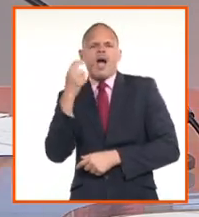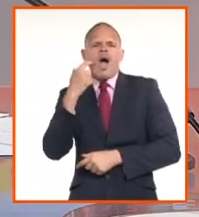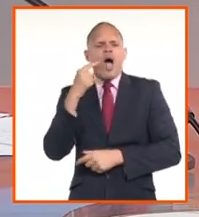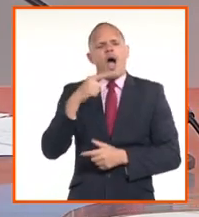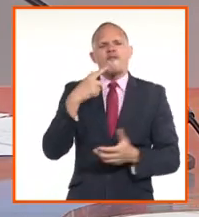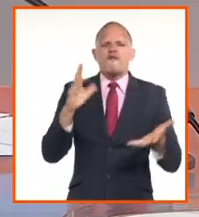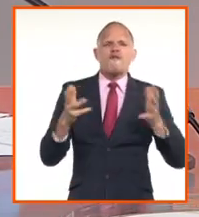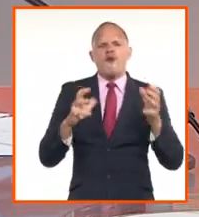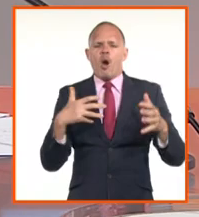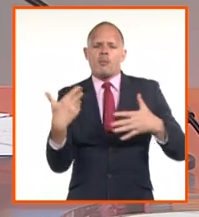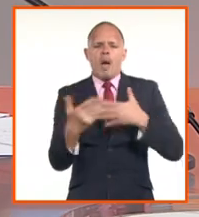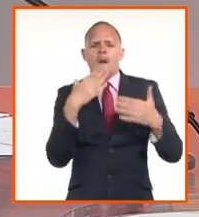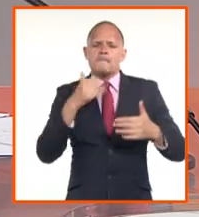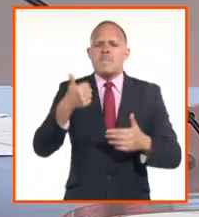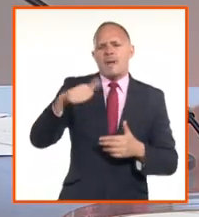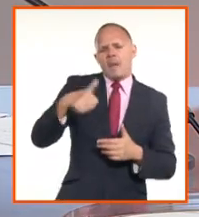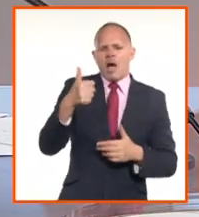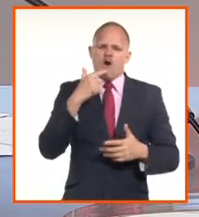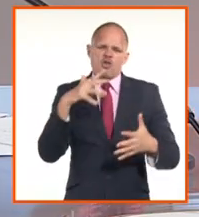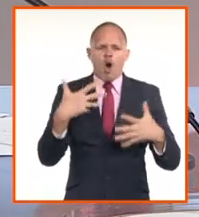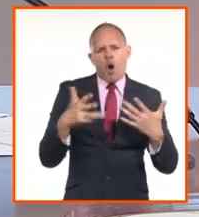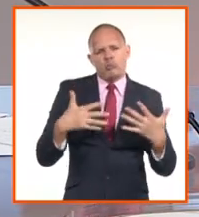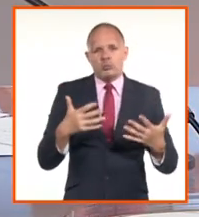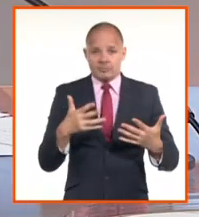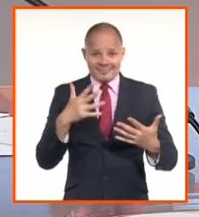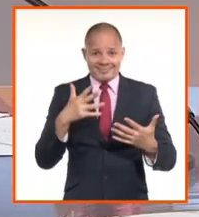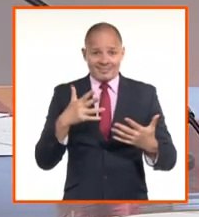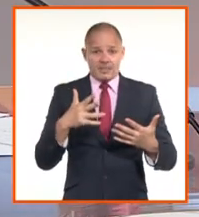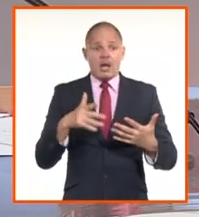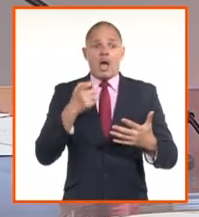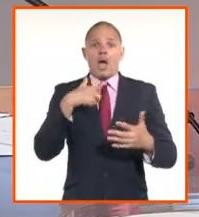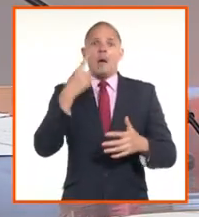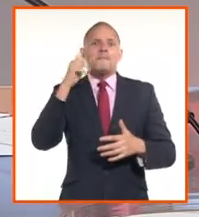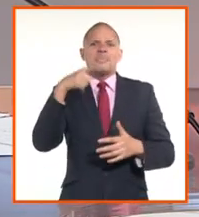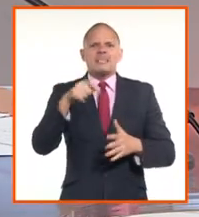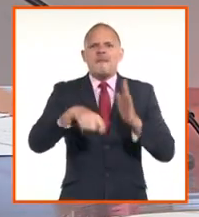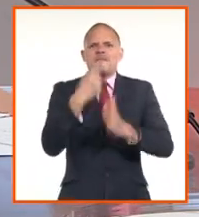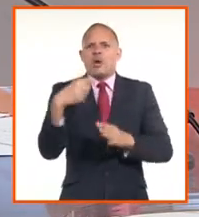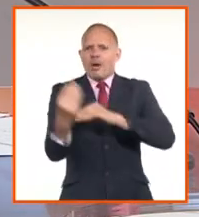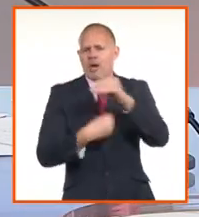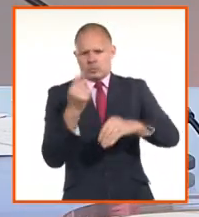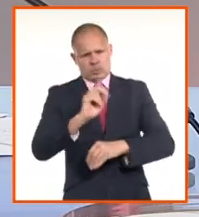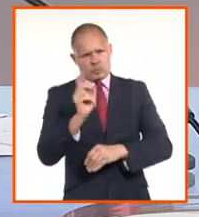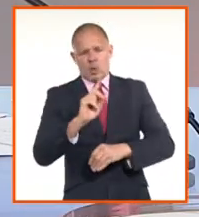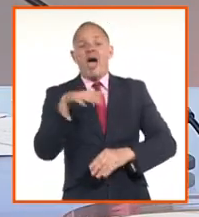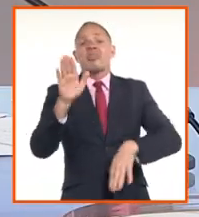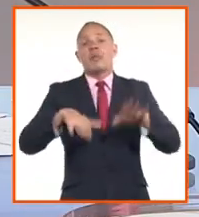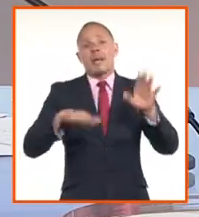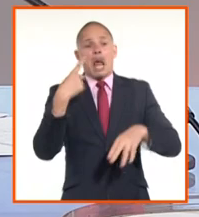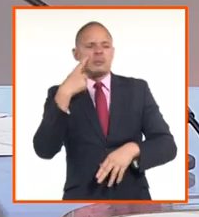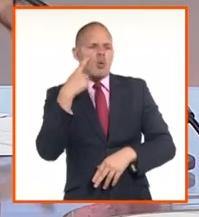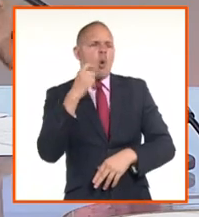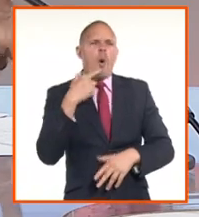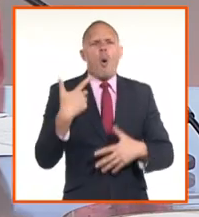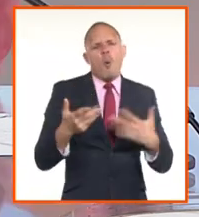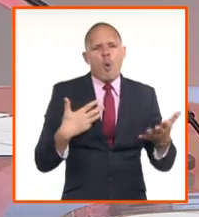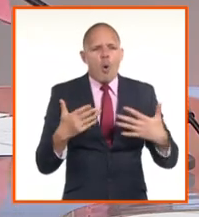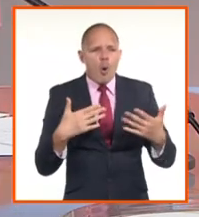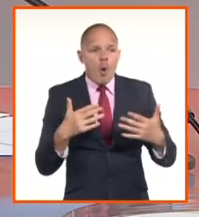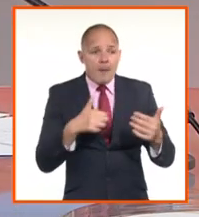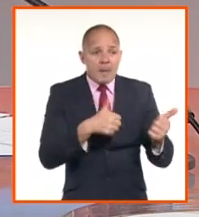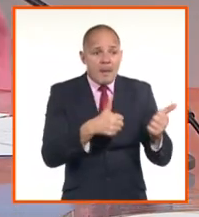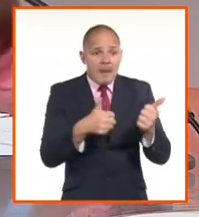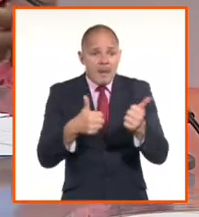tasa de cambio que no es estática, sino que se va a mover en dependencia de cómo funciona el mercado. Y por supuesto también en la medida que se vayan